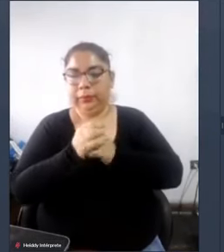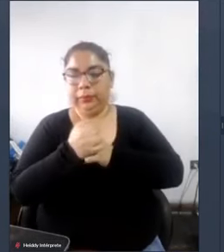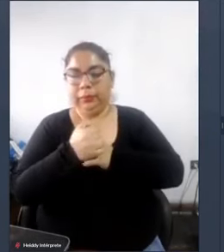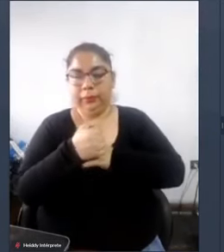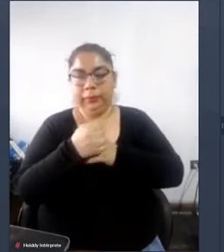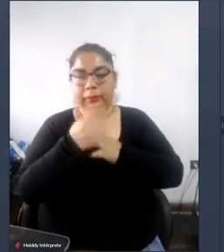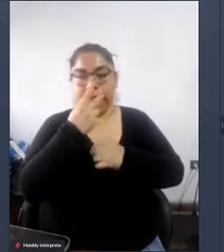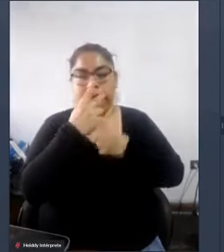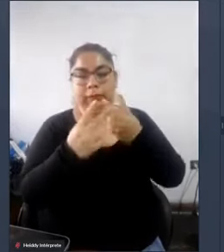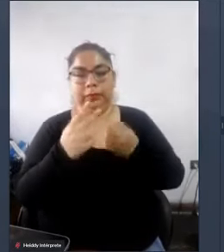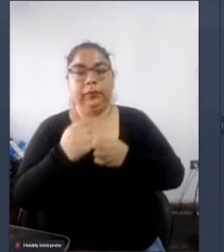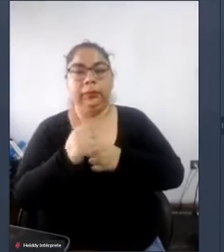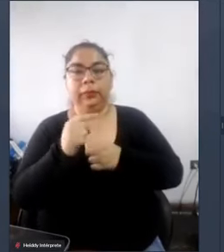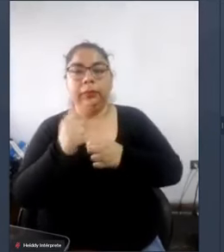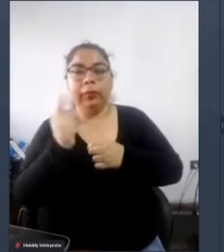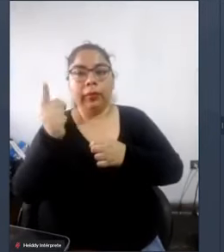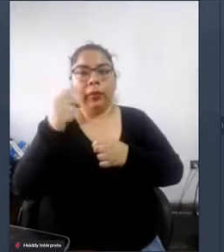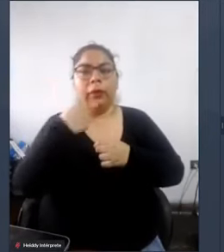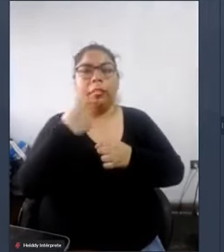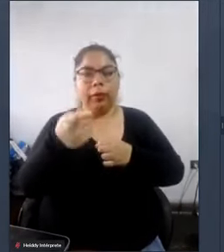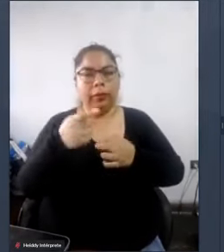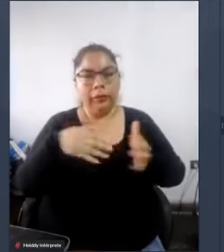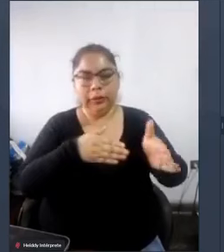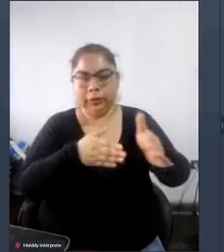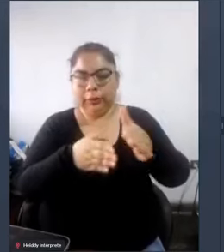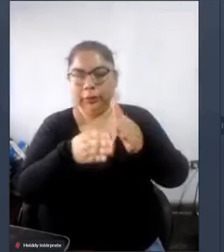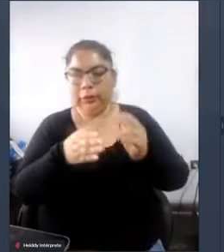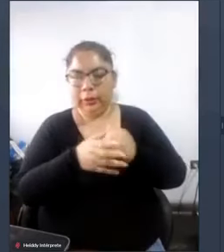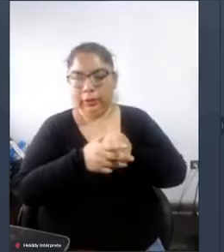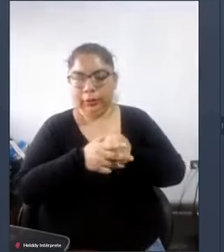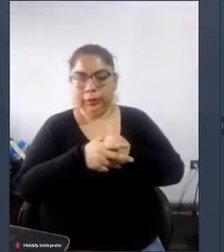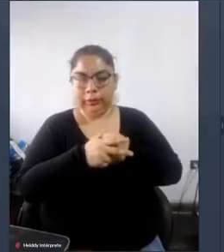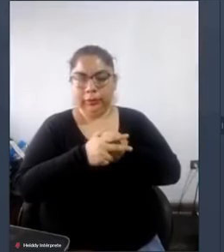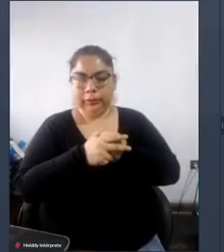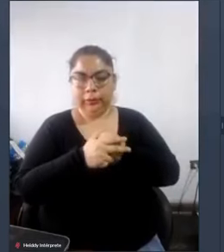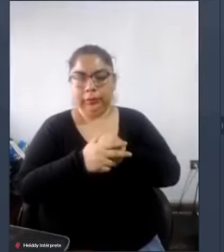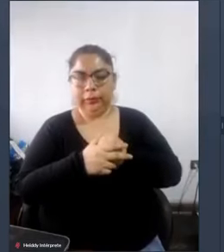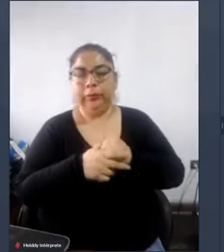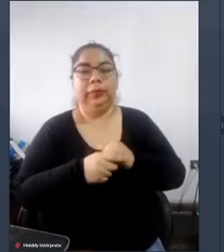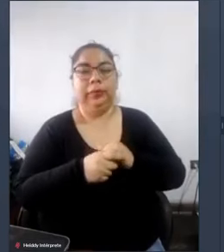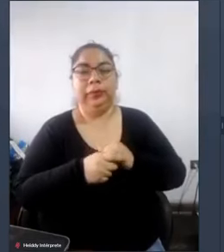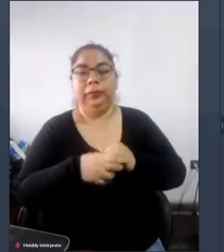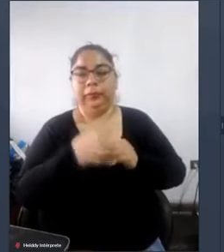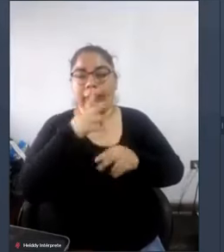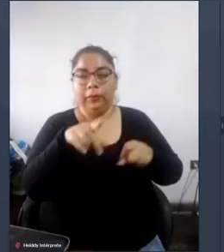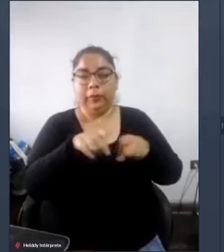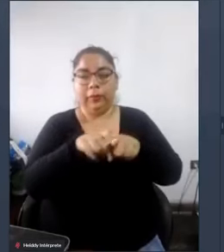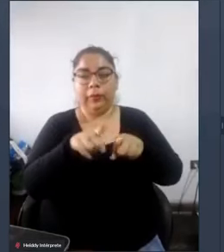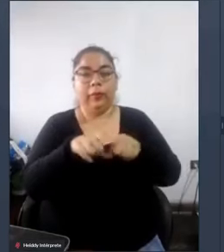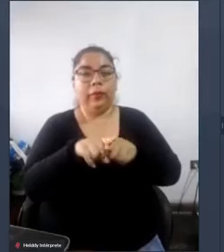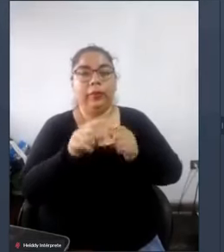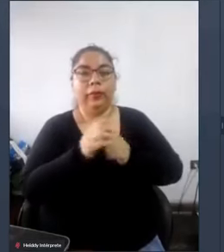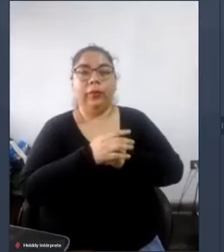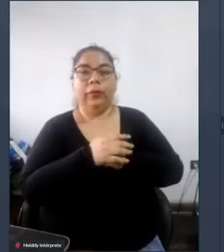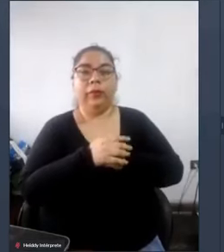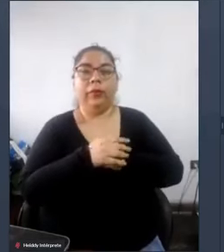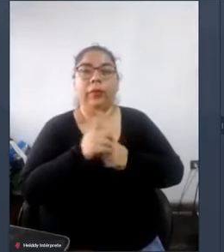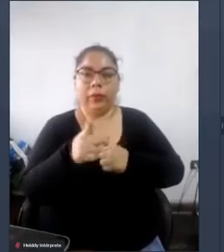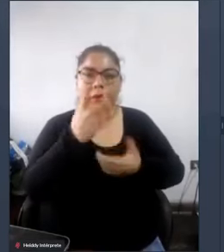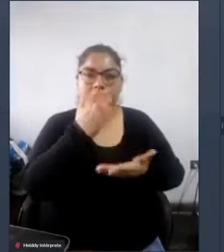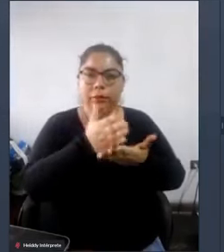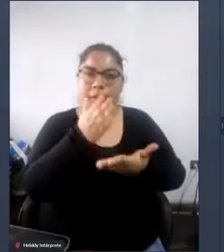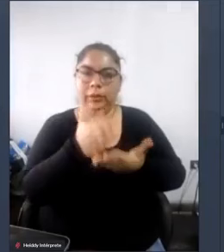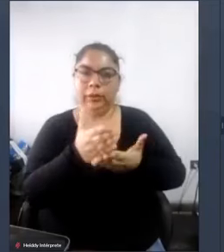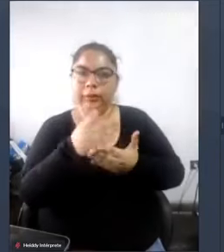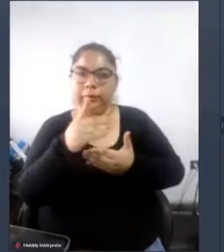de accesibilidad nos estamos refiriendo a diferentes entidades públicas que deben regular este tema o